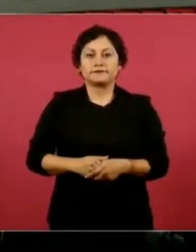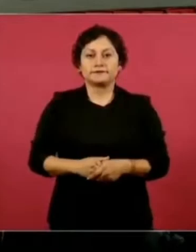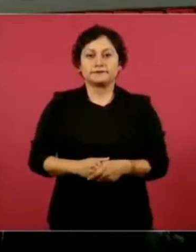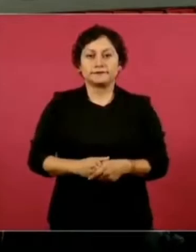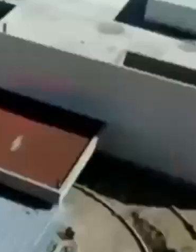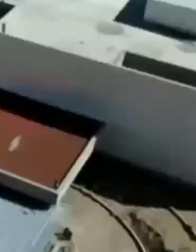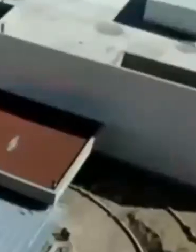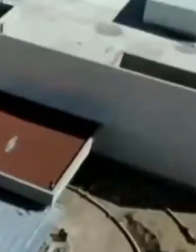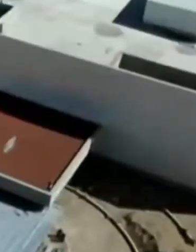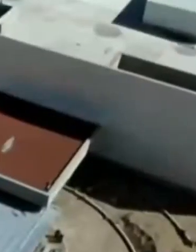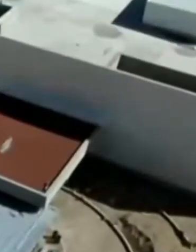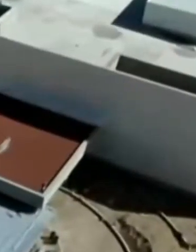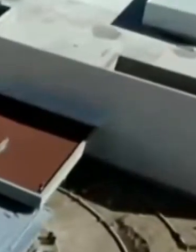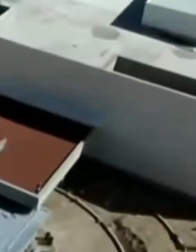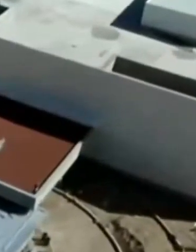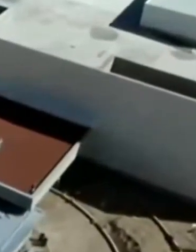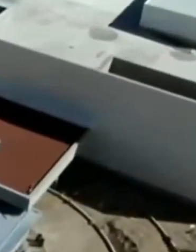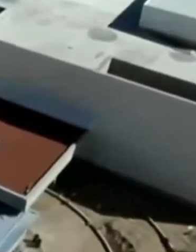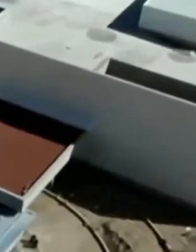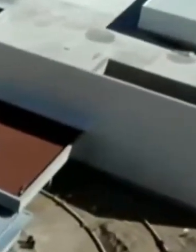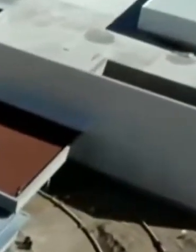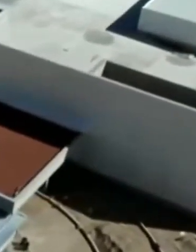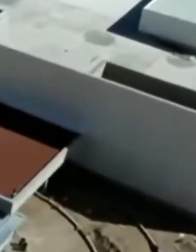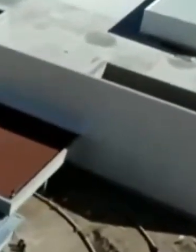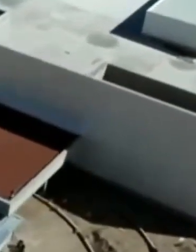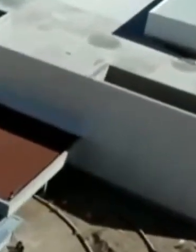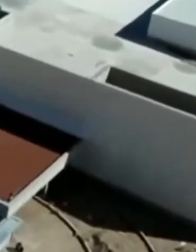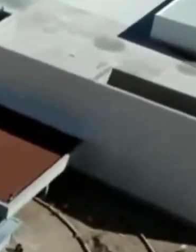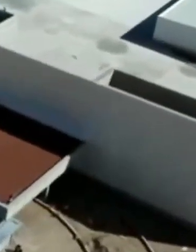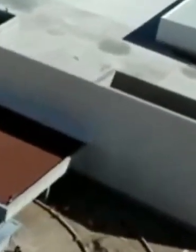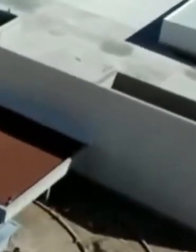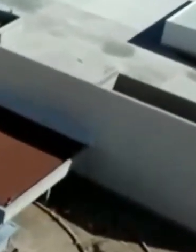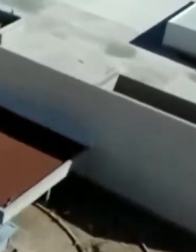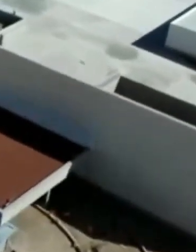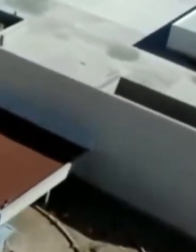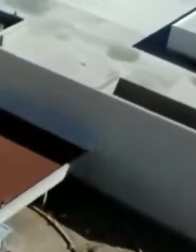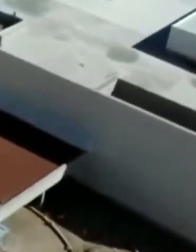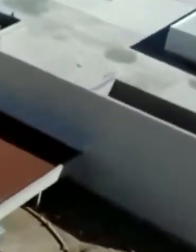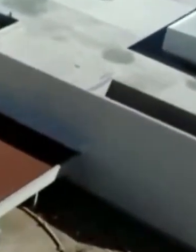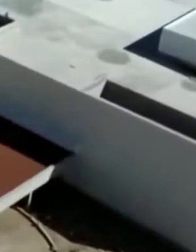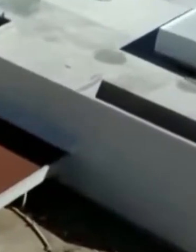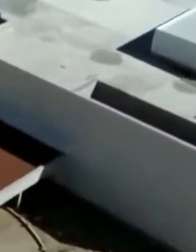General Regional de 260 camas en Ciudad Juárez, Chihuahua.